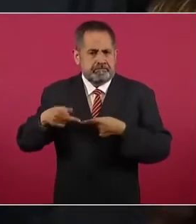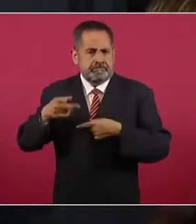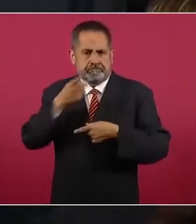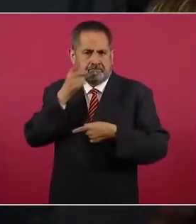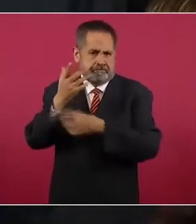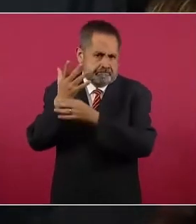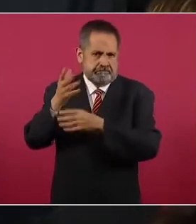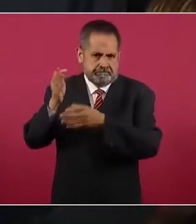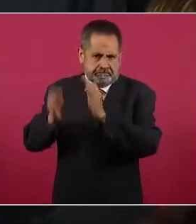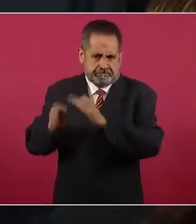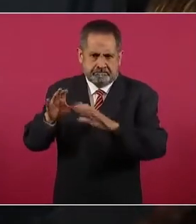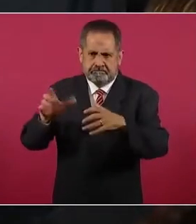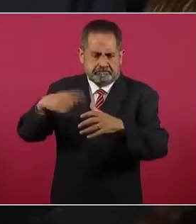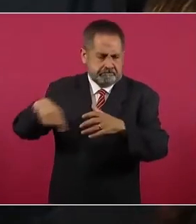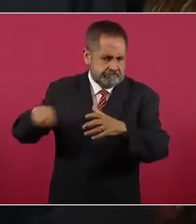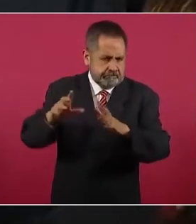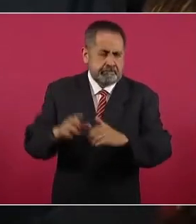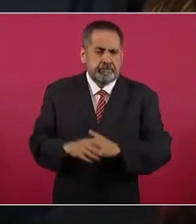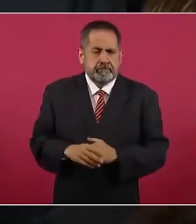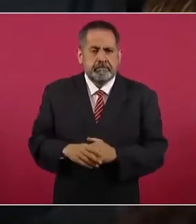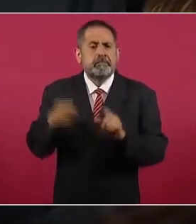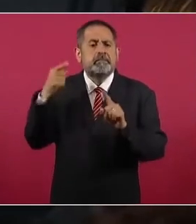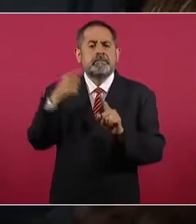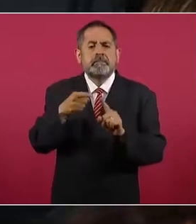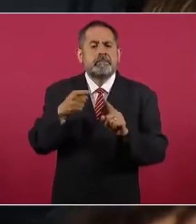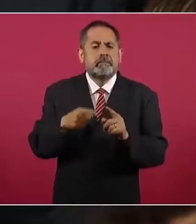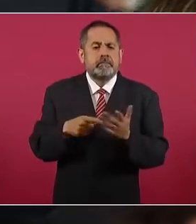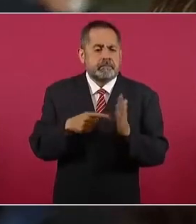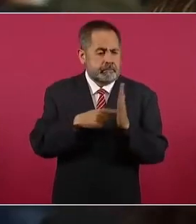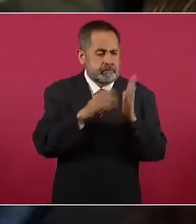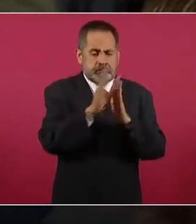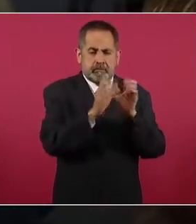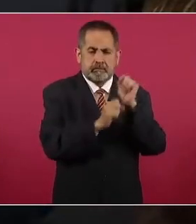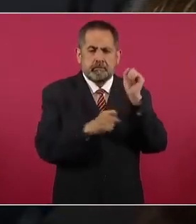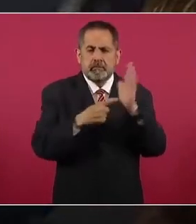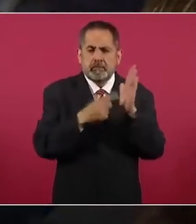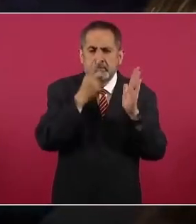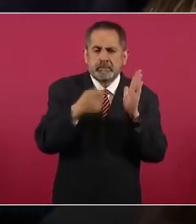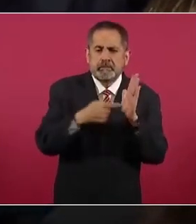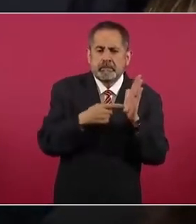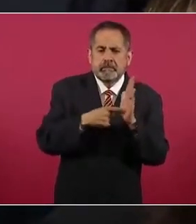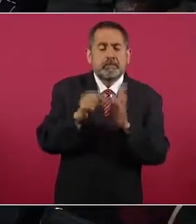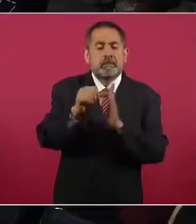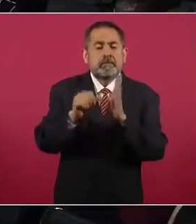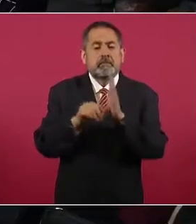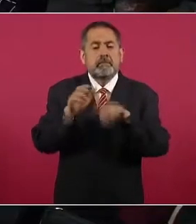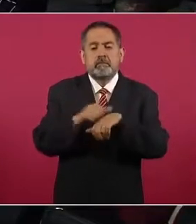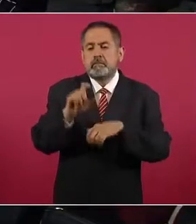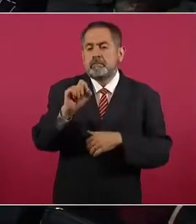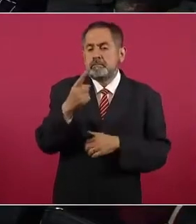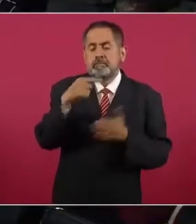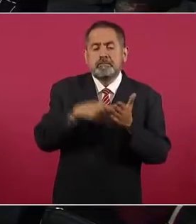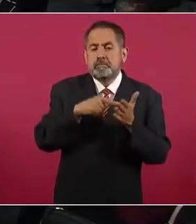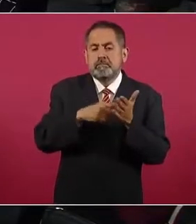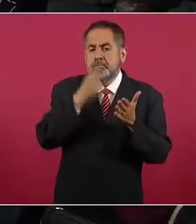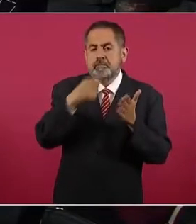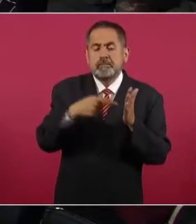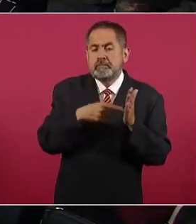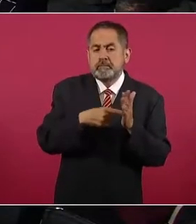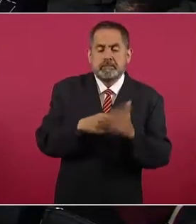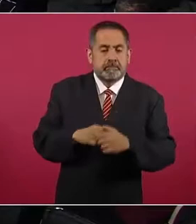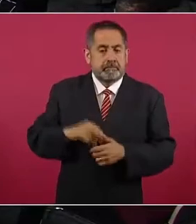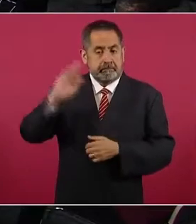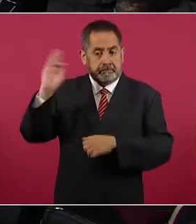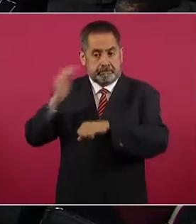las Fuerzas Armadas. El punto es lo que dice la Constitución y el artículo 21 constitucional dice que la